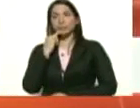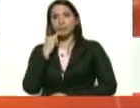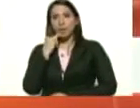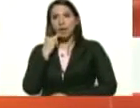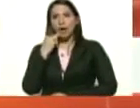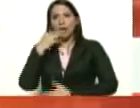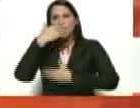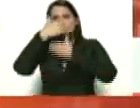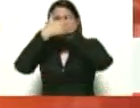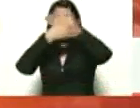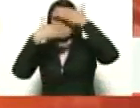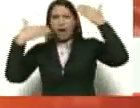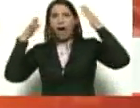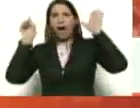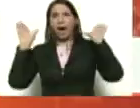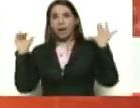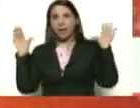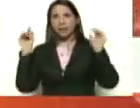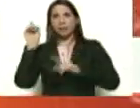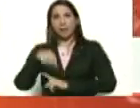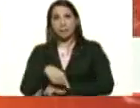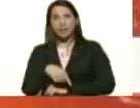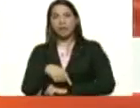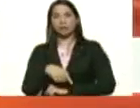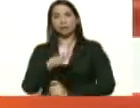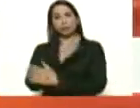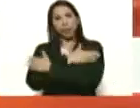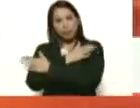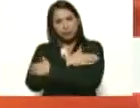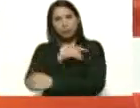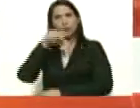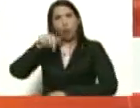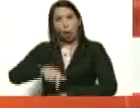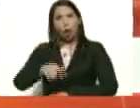por allá. Los felicito. Tuvieron una reunión hoy,